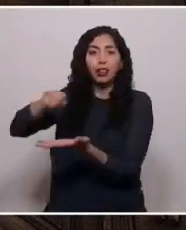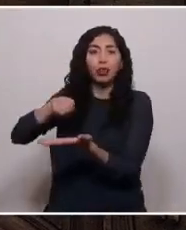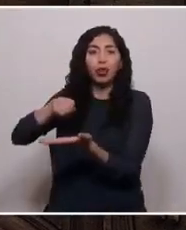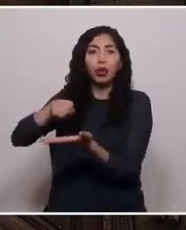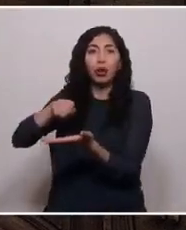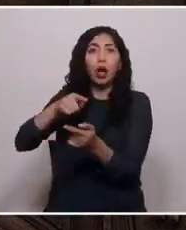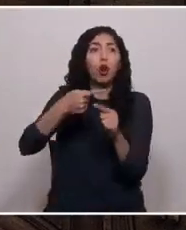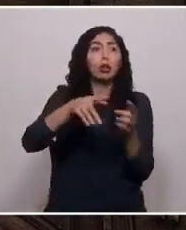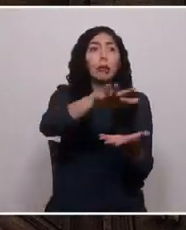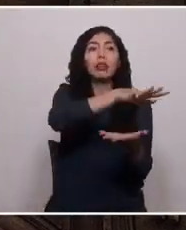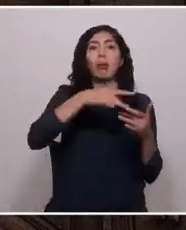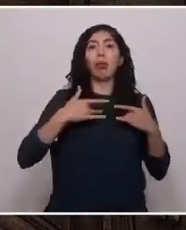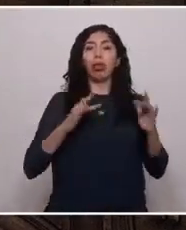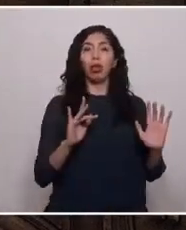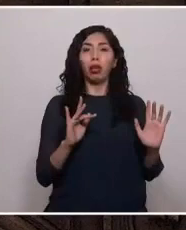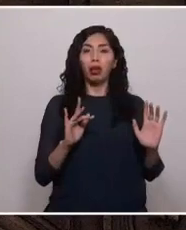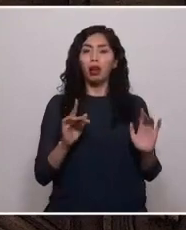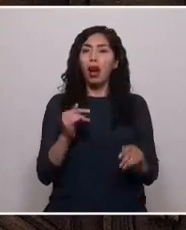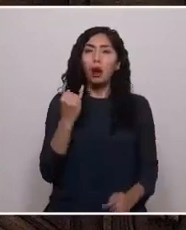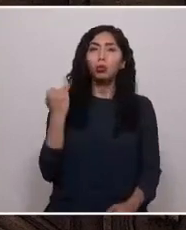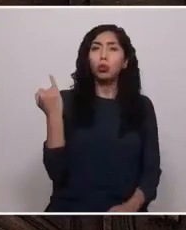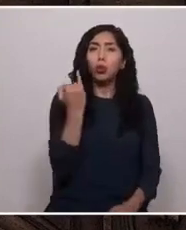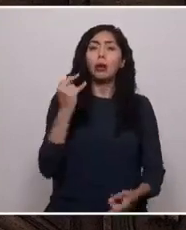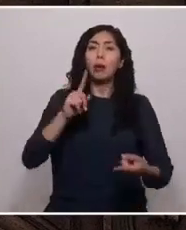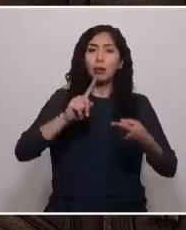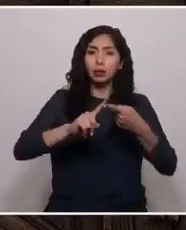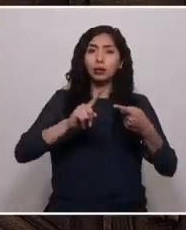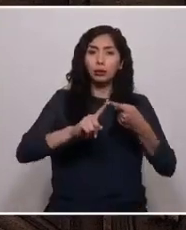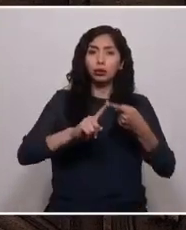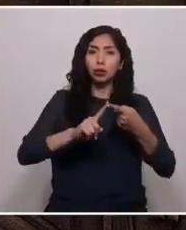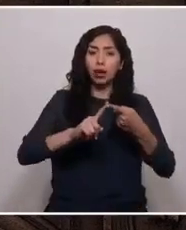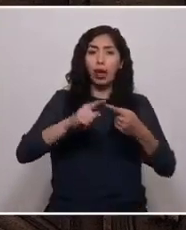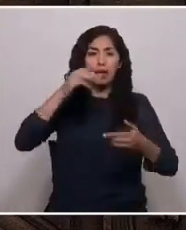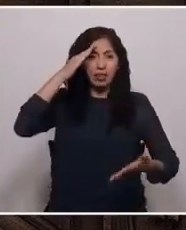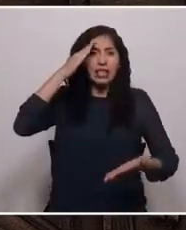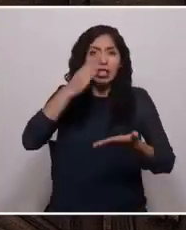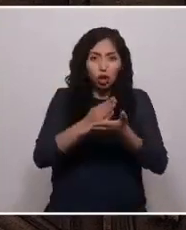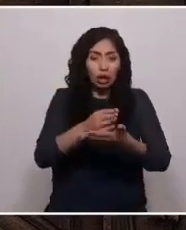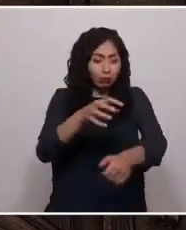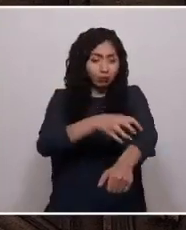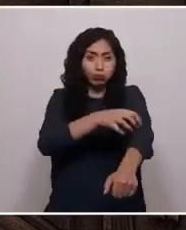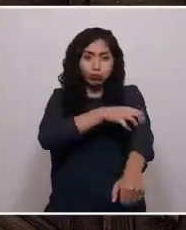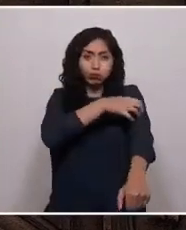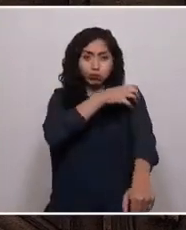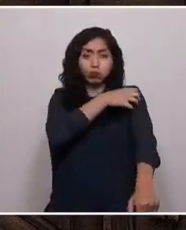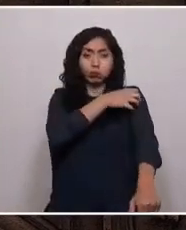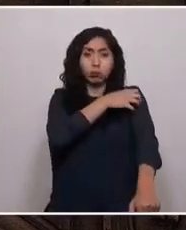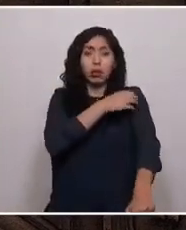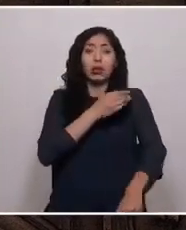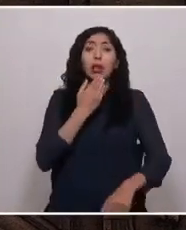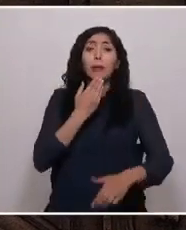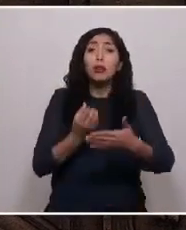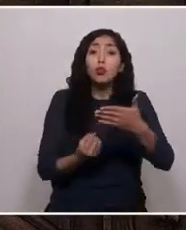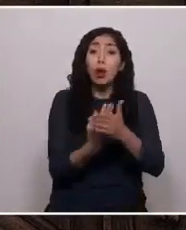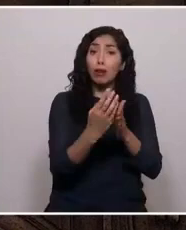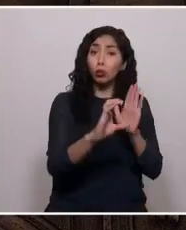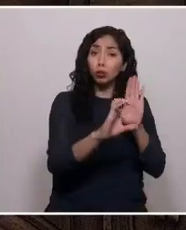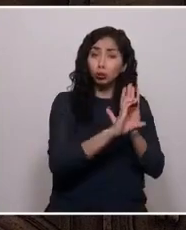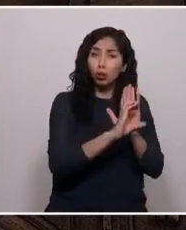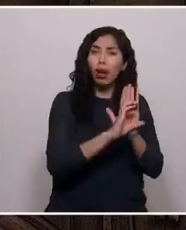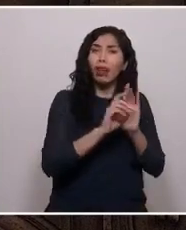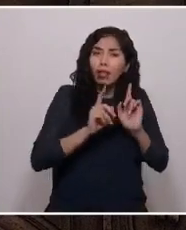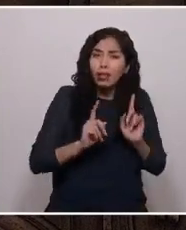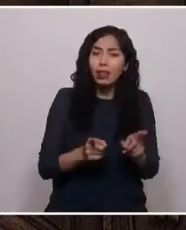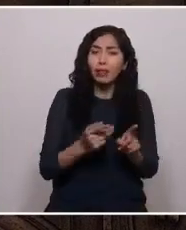La autonomía y participación en las decisiones a nivel local, la nueva carta fundamental debe hacerse suya